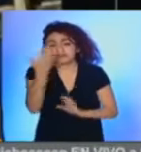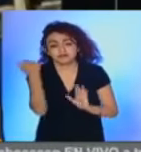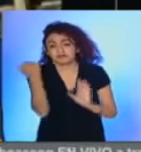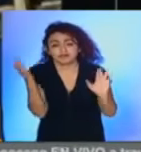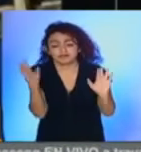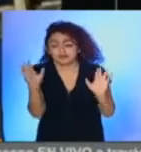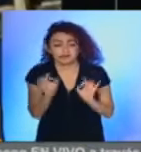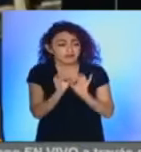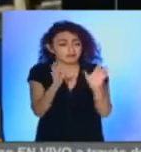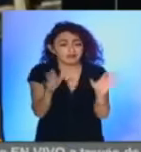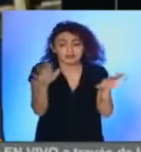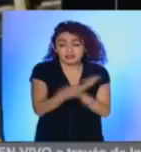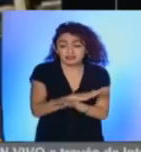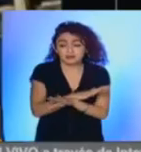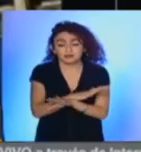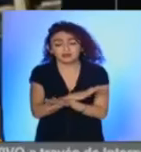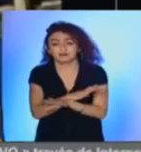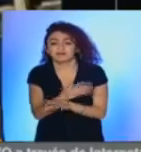no sé si fue por cambio